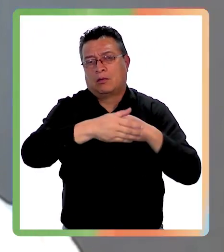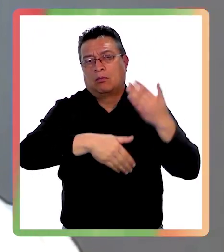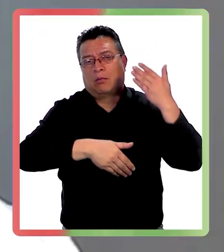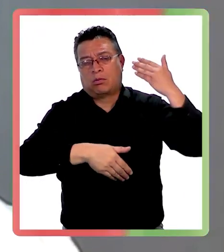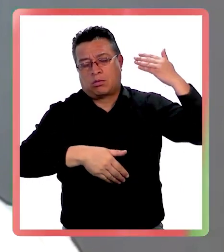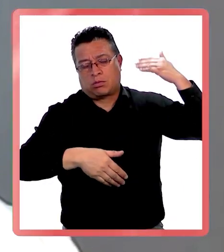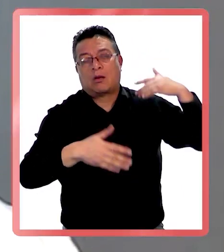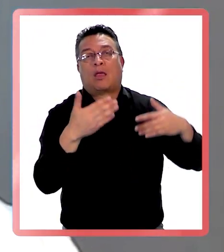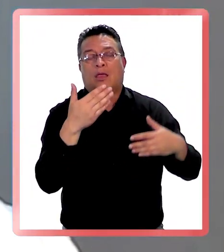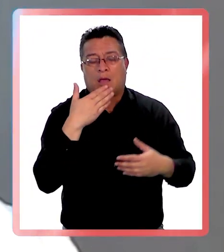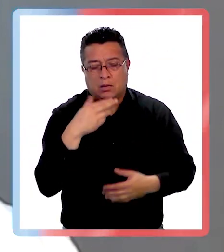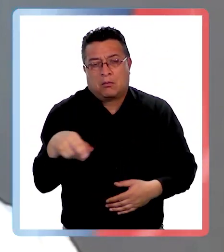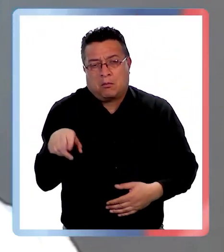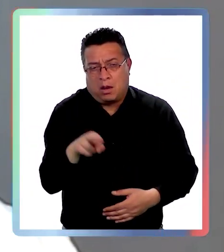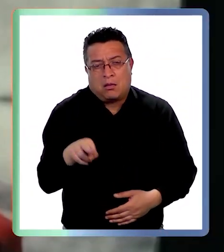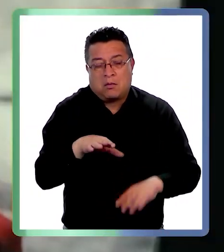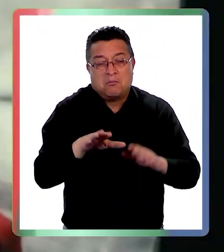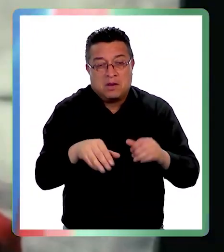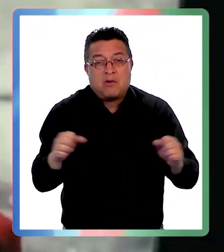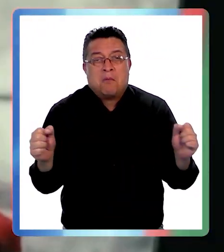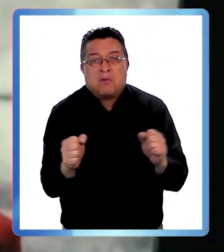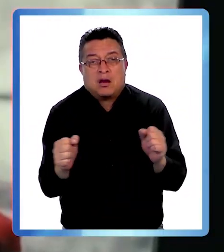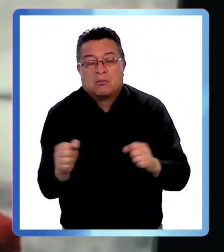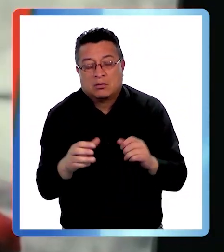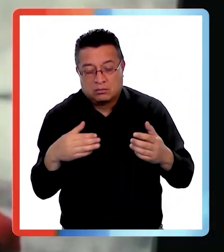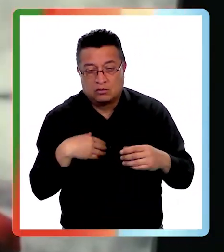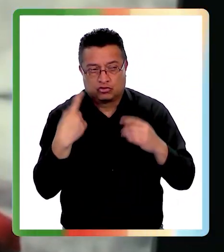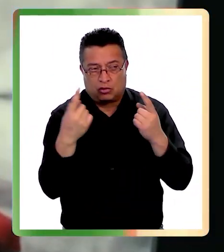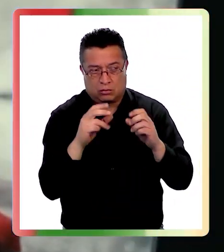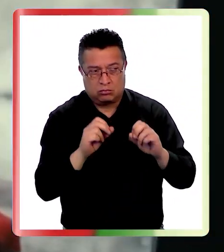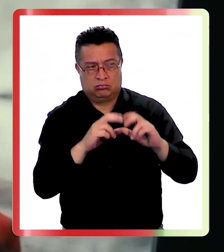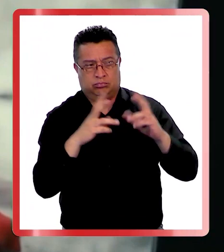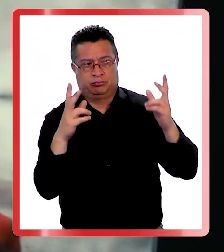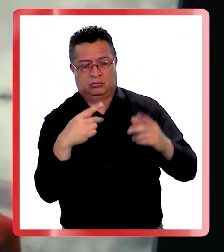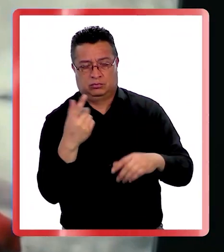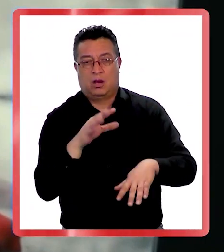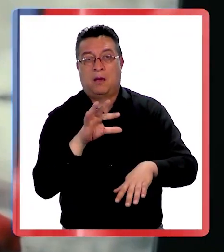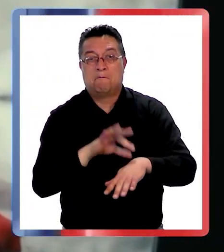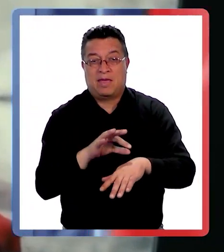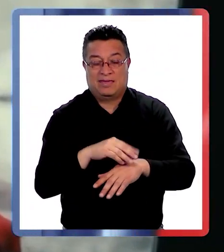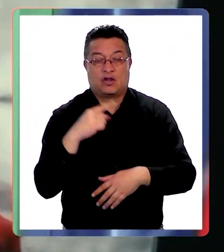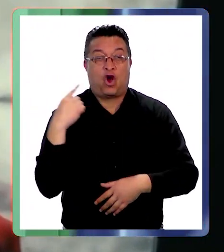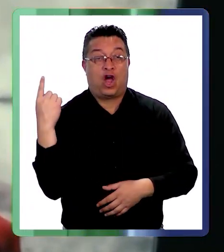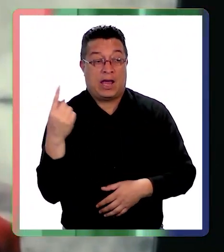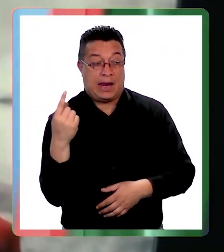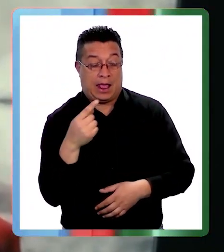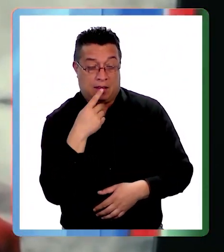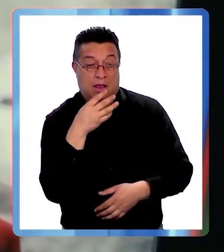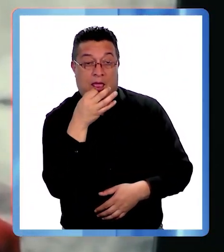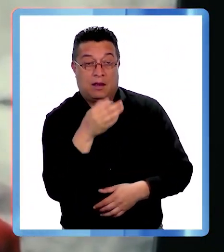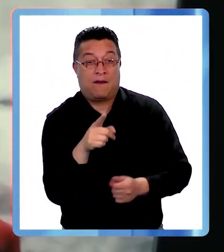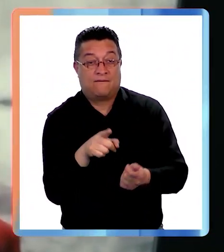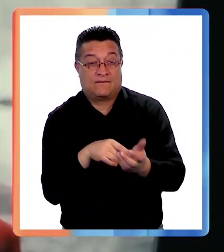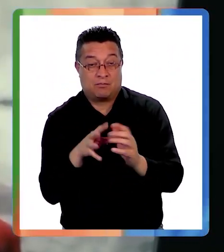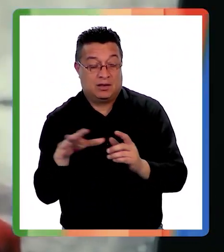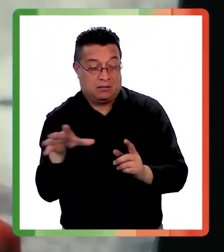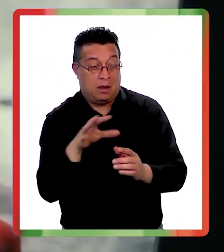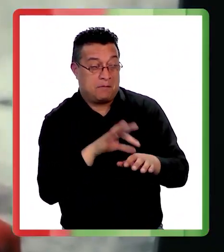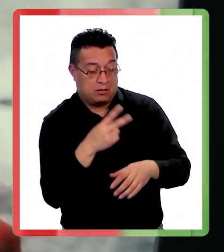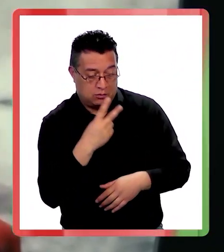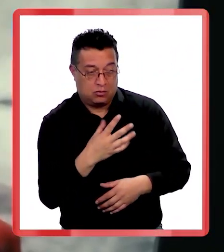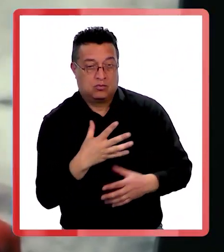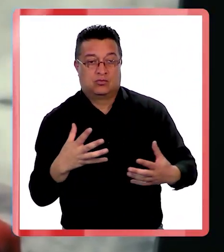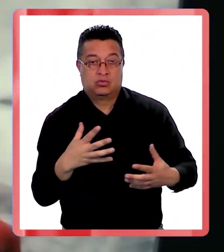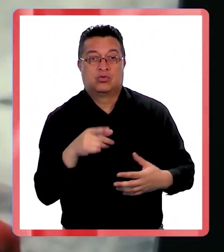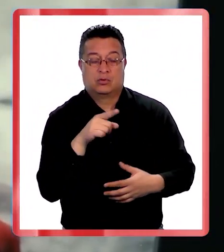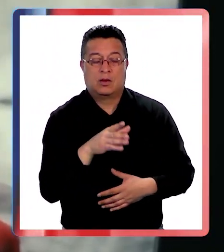consecutivos en el invierno, entonces va a llamar la atención del médico general, del médico de familia y